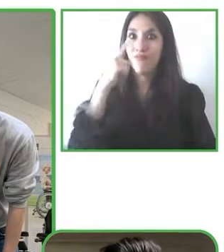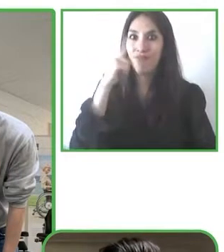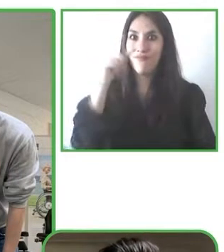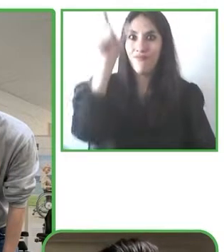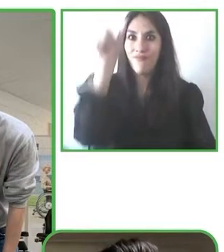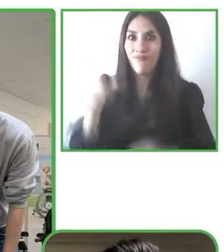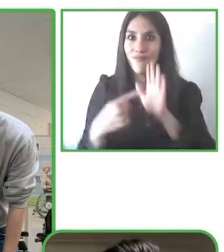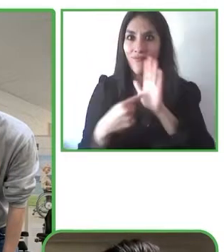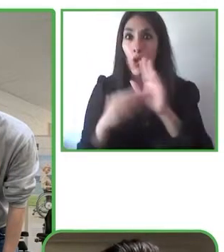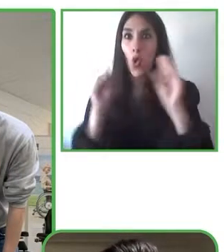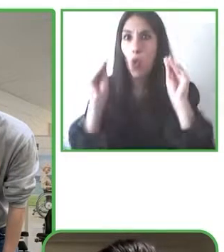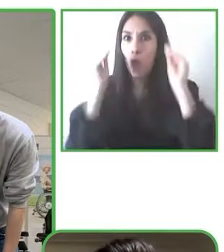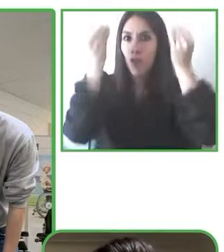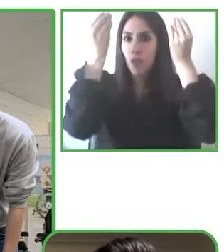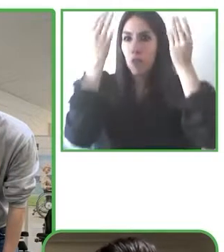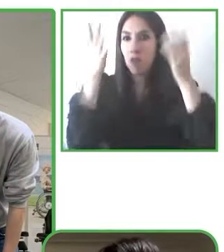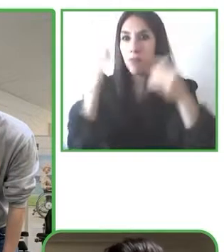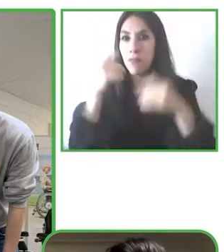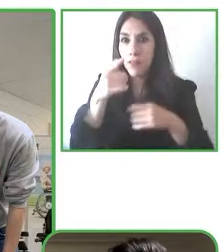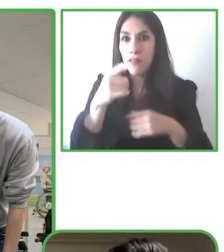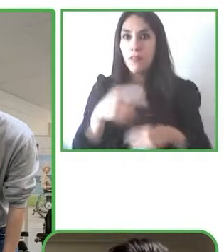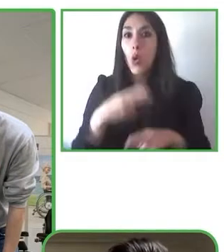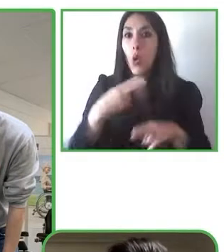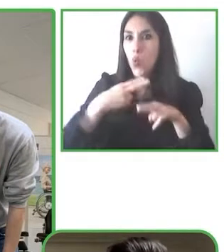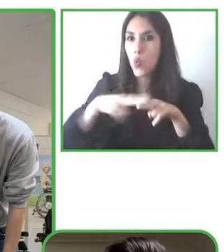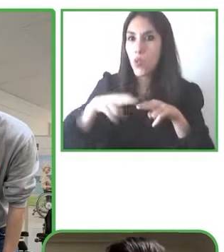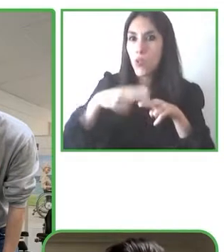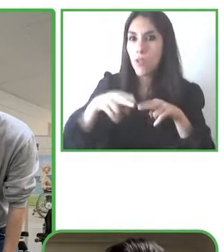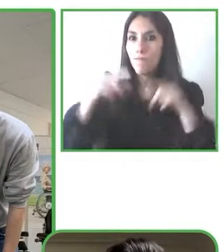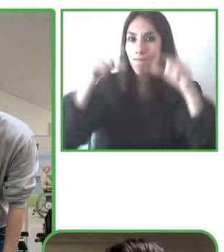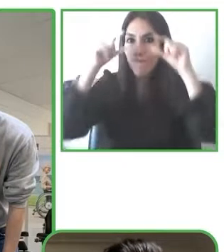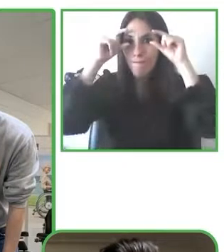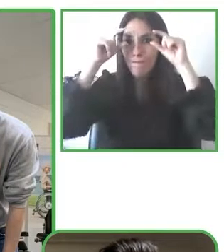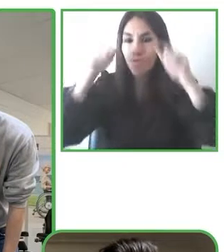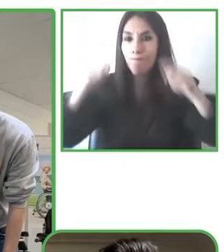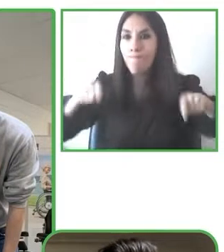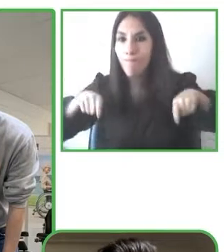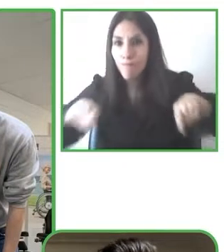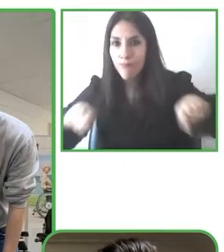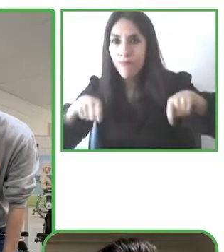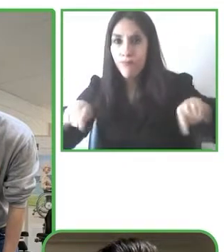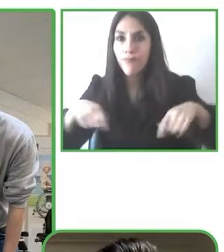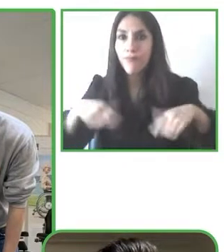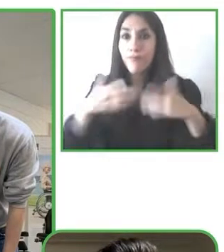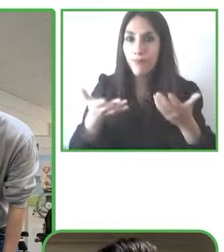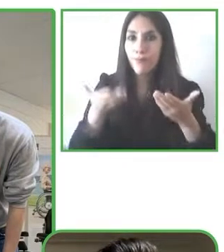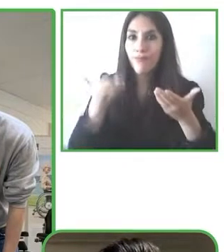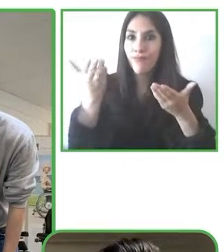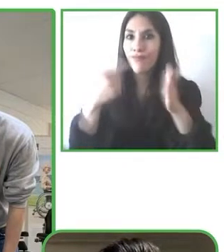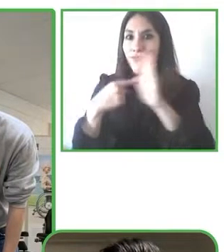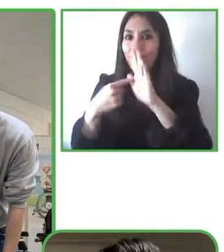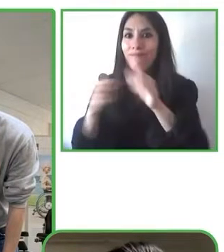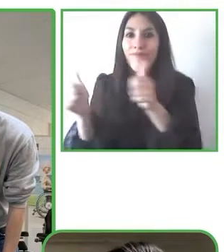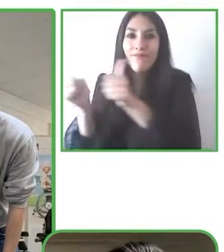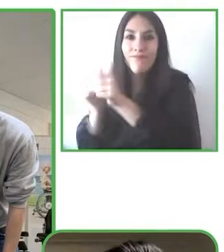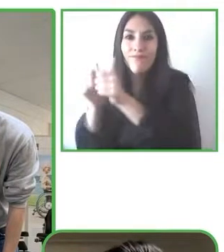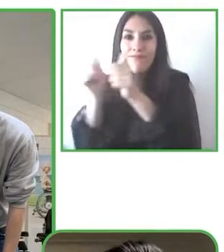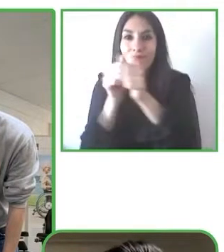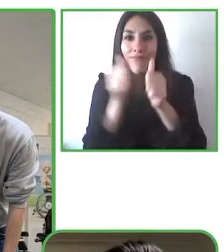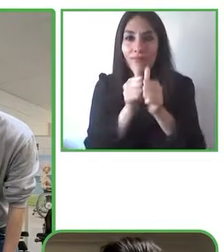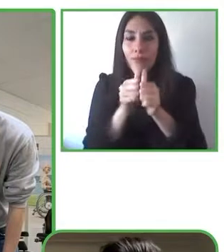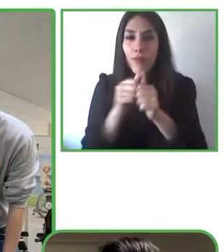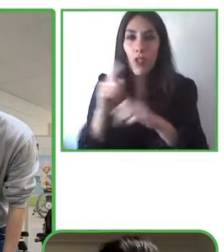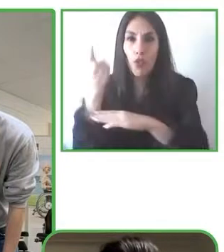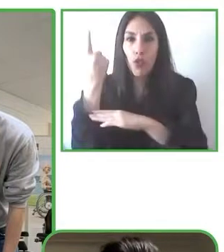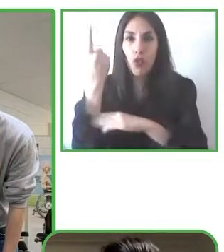utilizado su silla de ruedas, y tengo acá a mi colega y cofundador, con tantín, y nos muestra la